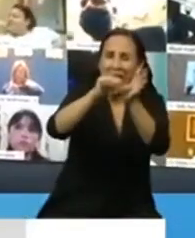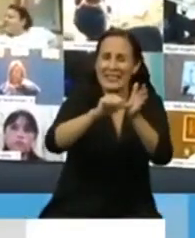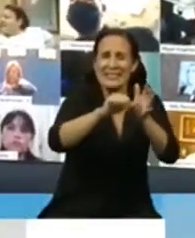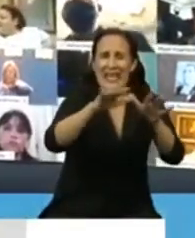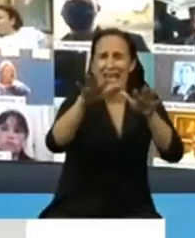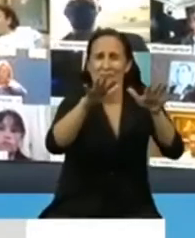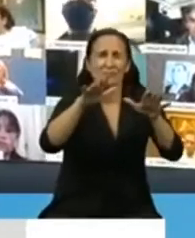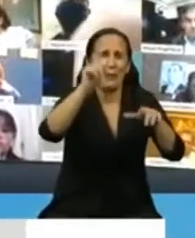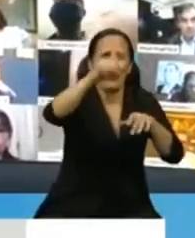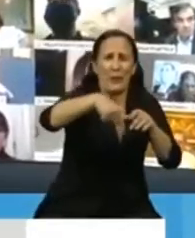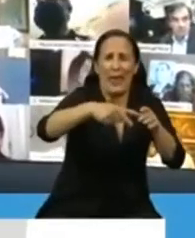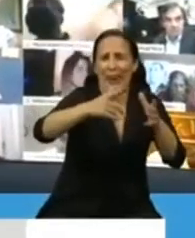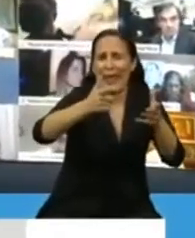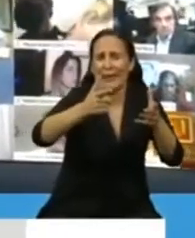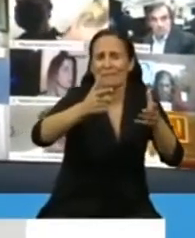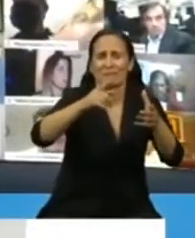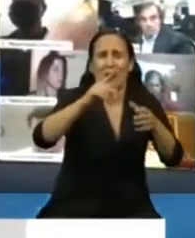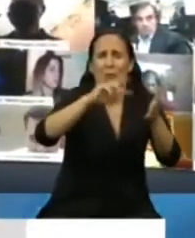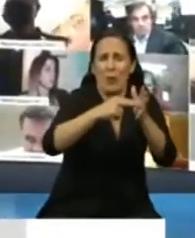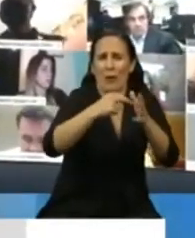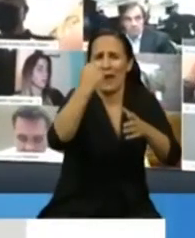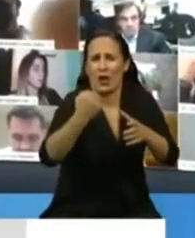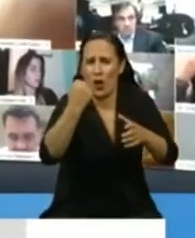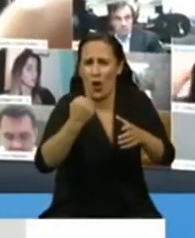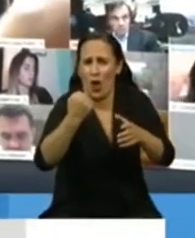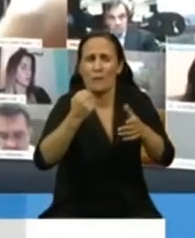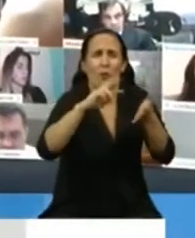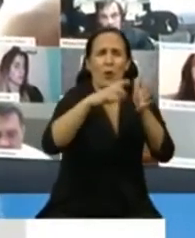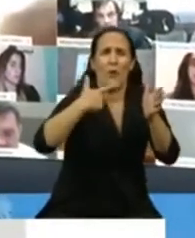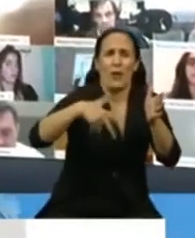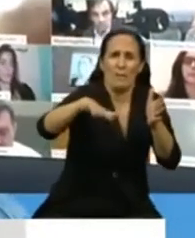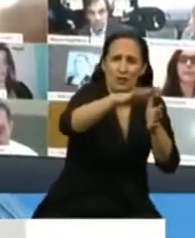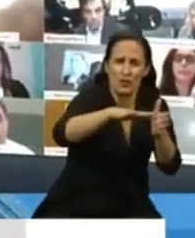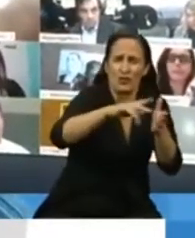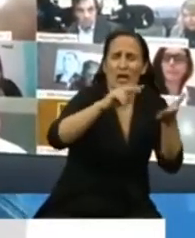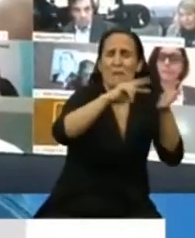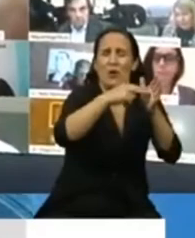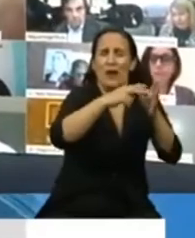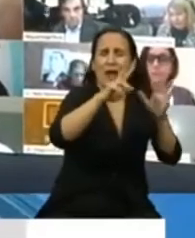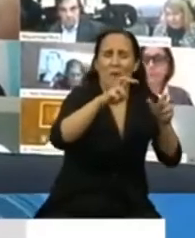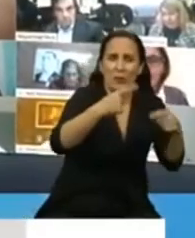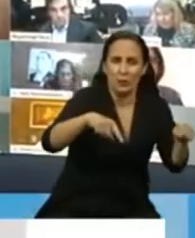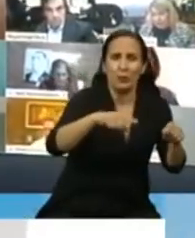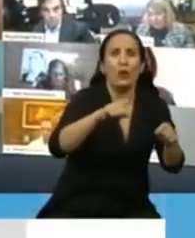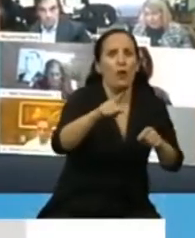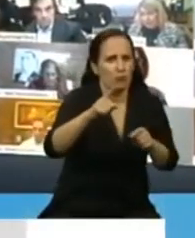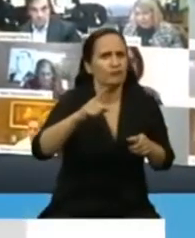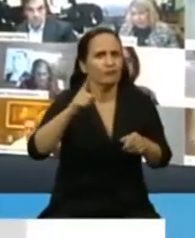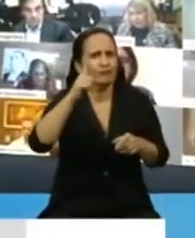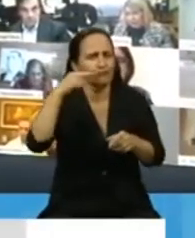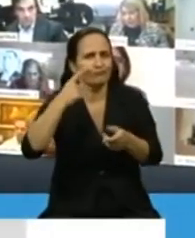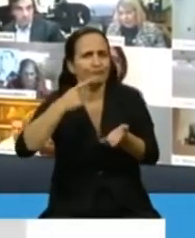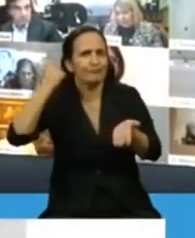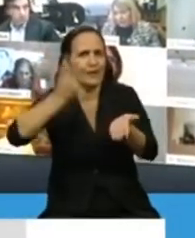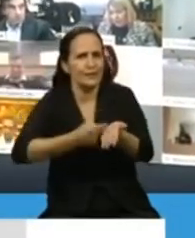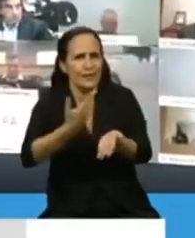económica, sanitaria y social. Quiero reconocer la medida oportuna del Presidente de